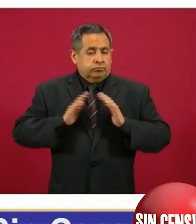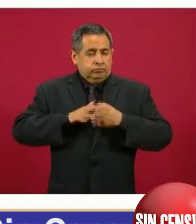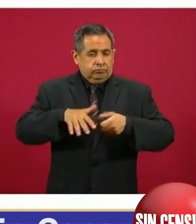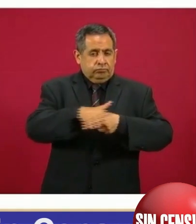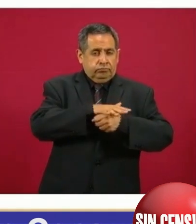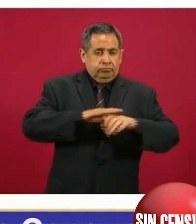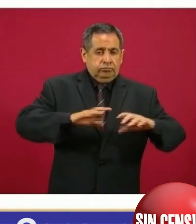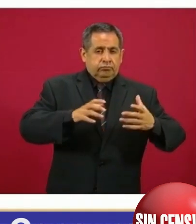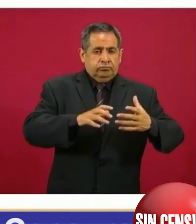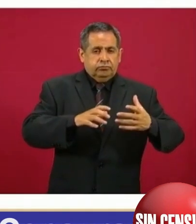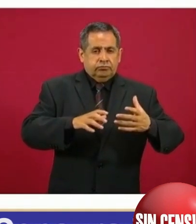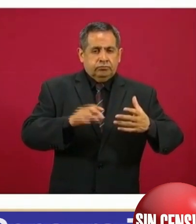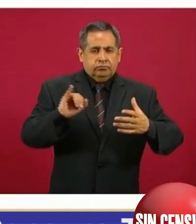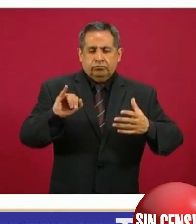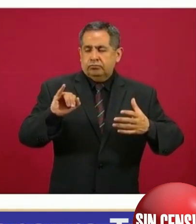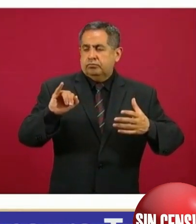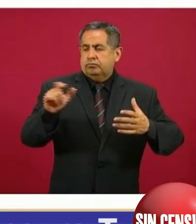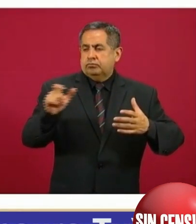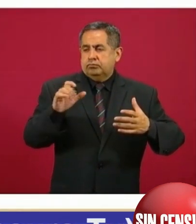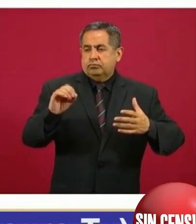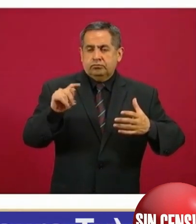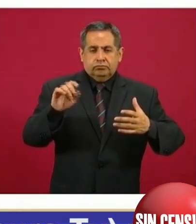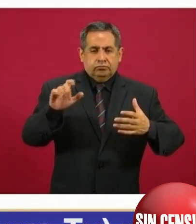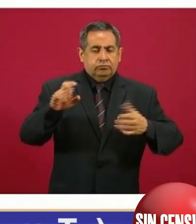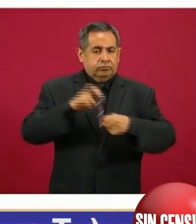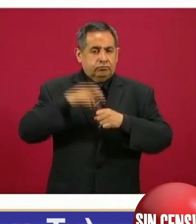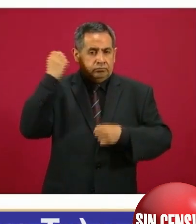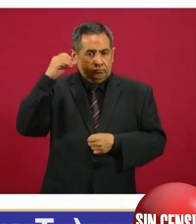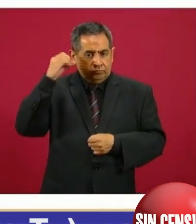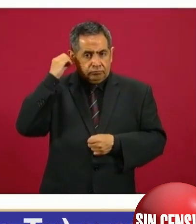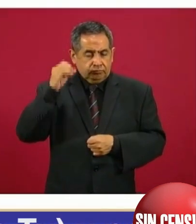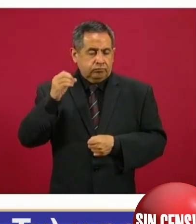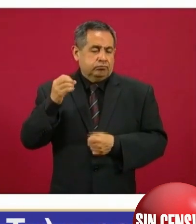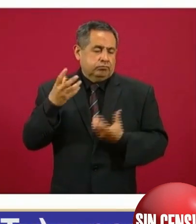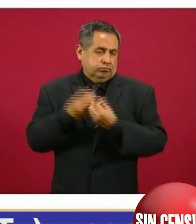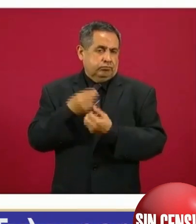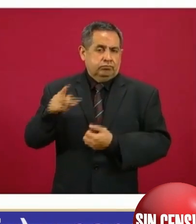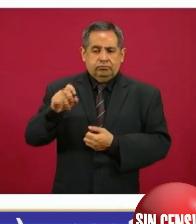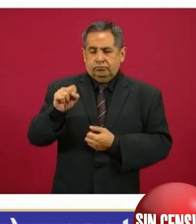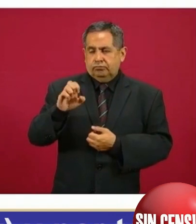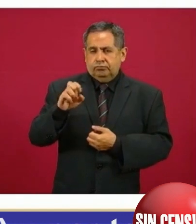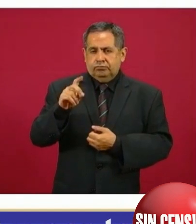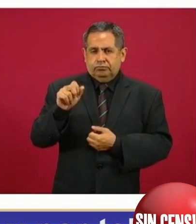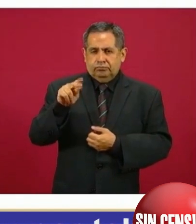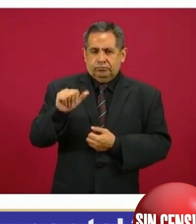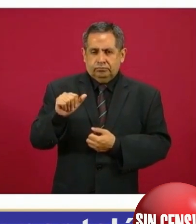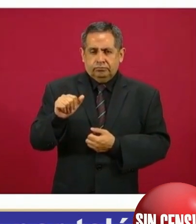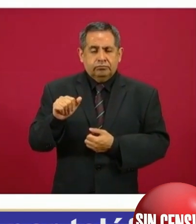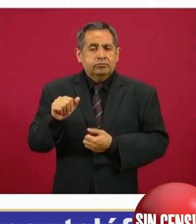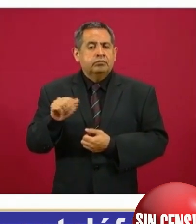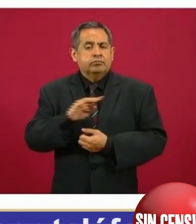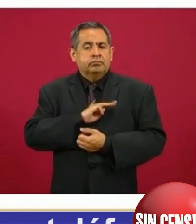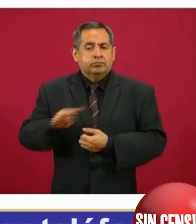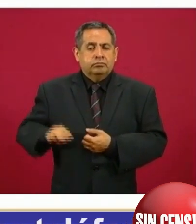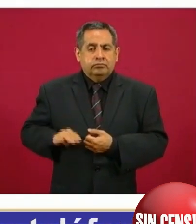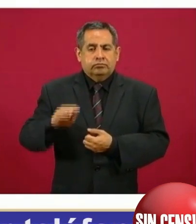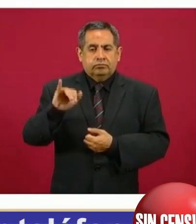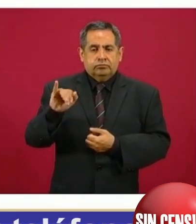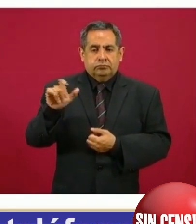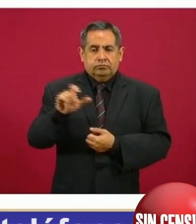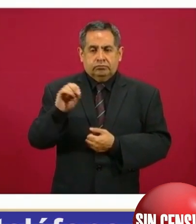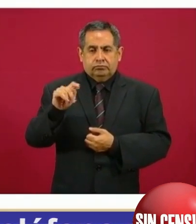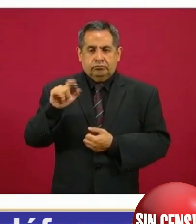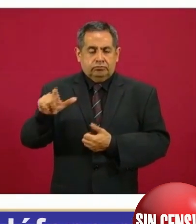de Incostel, Oaxaca, Sedena y Xcotel, Oaxaca. El General